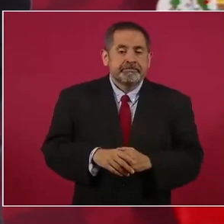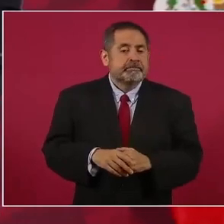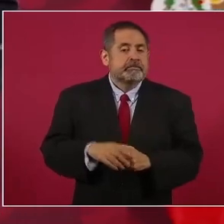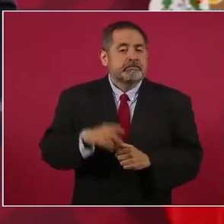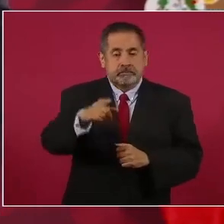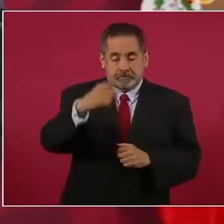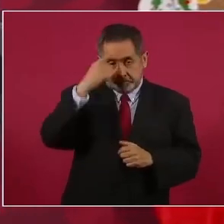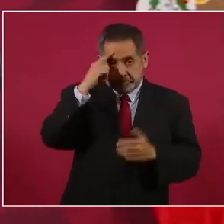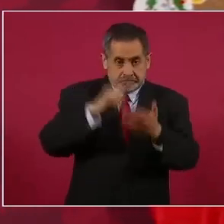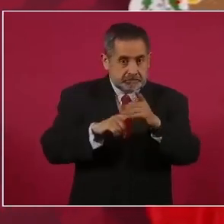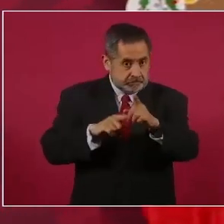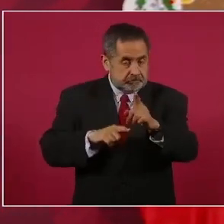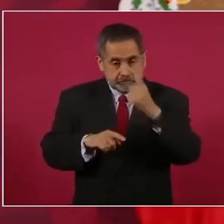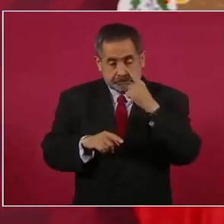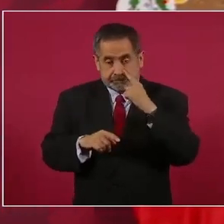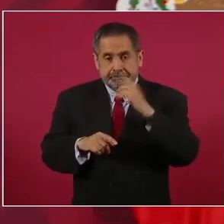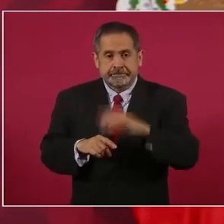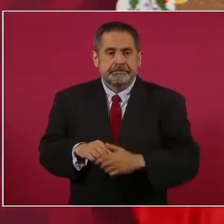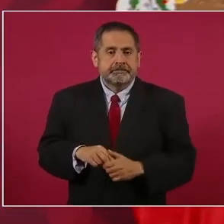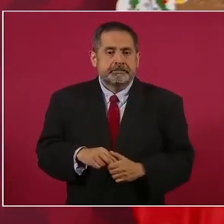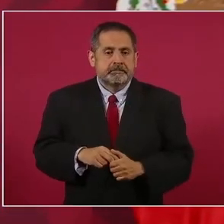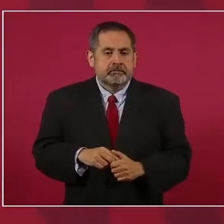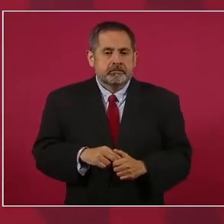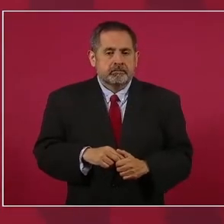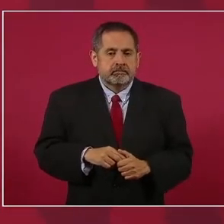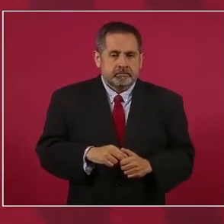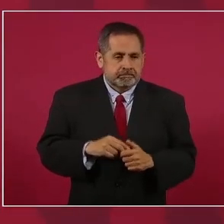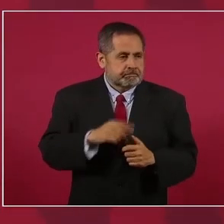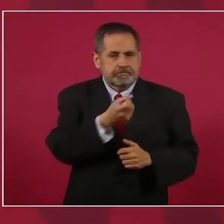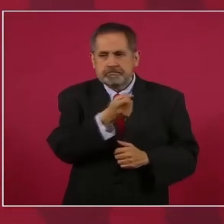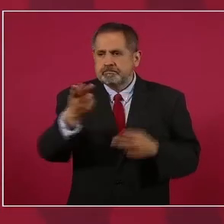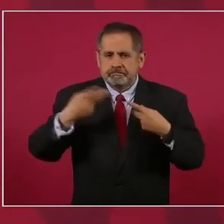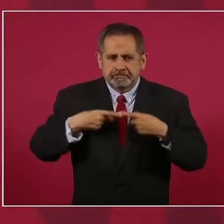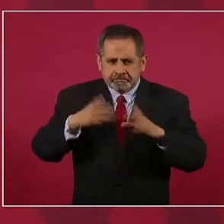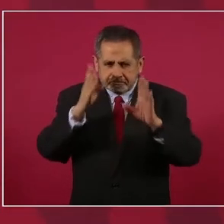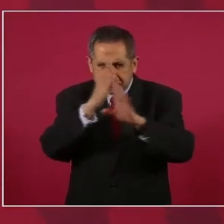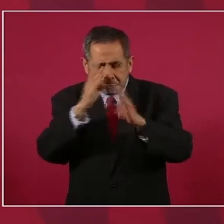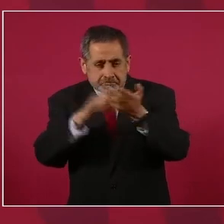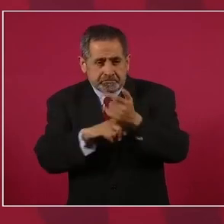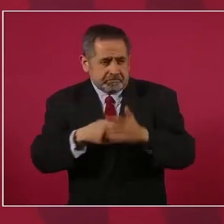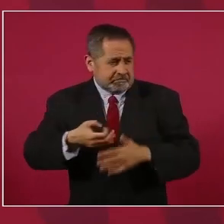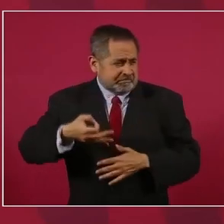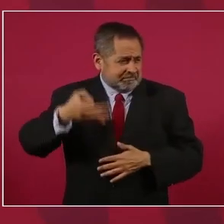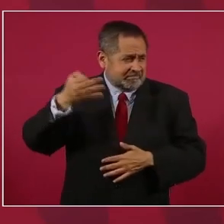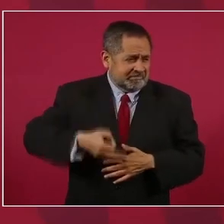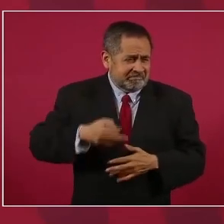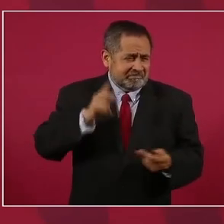ocupan del espionaje son infalibles.